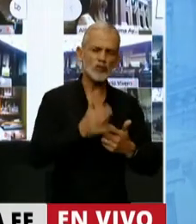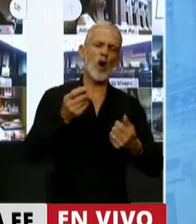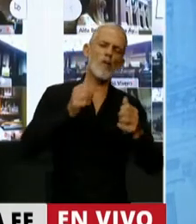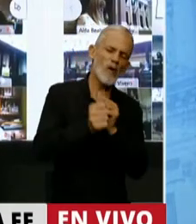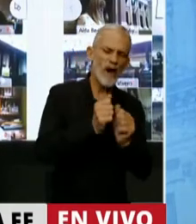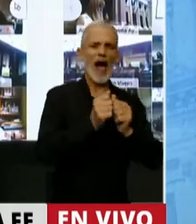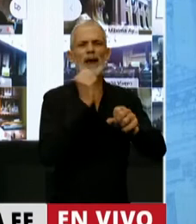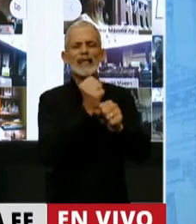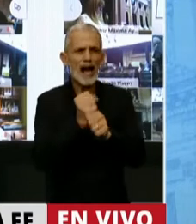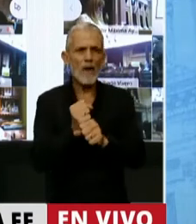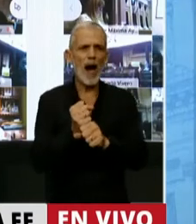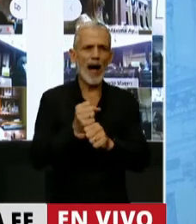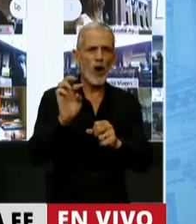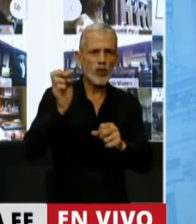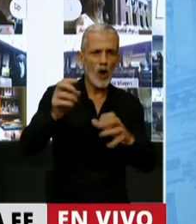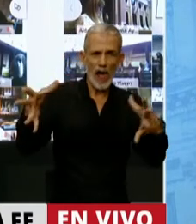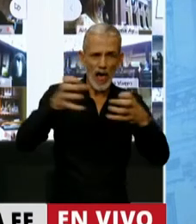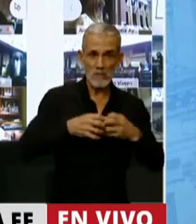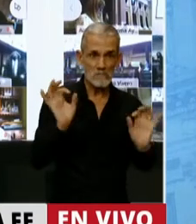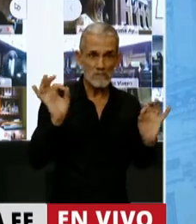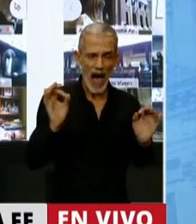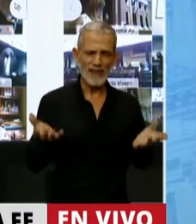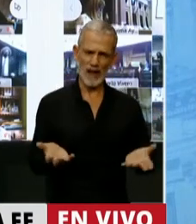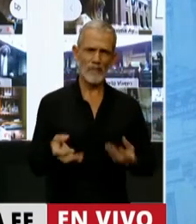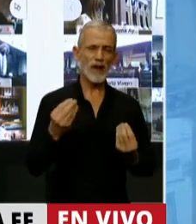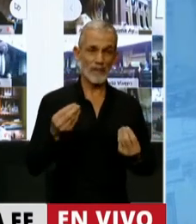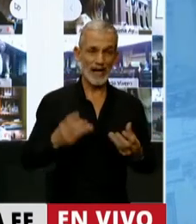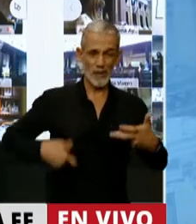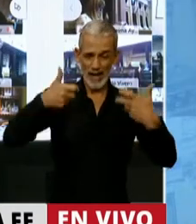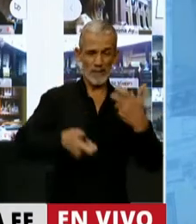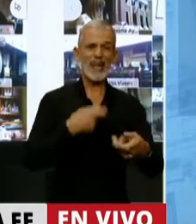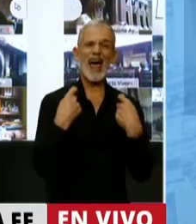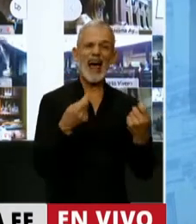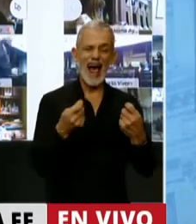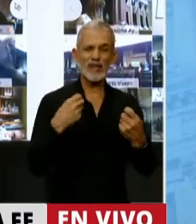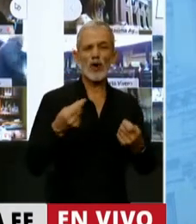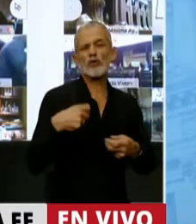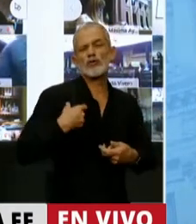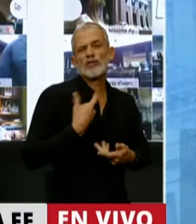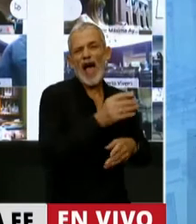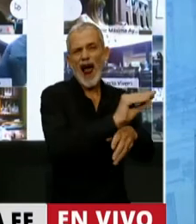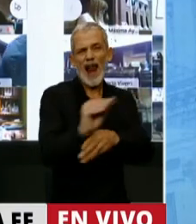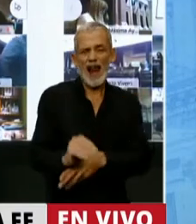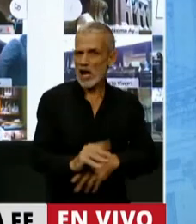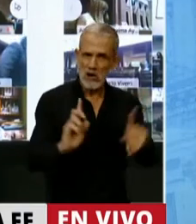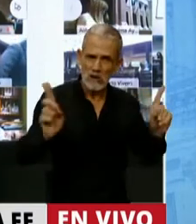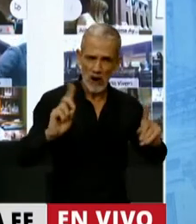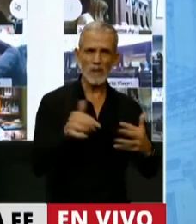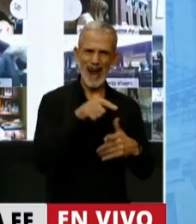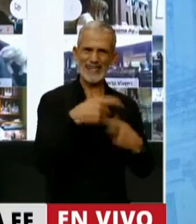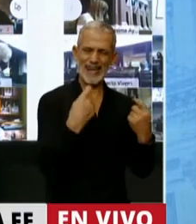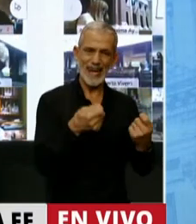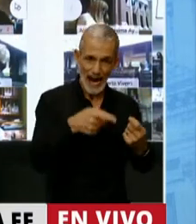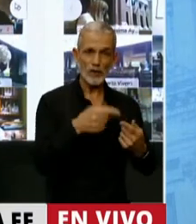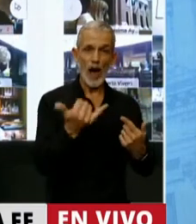industria y por trabajo para tratar de invertir menos en gasto social, porque la inversión en gasto social es proporcional